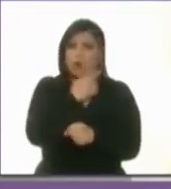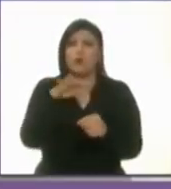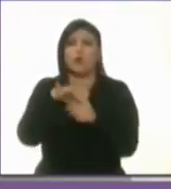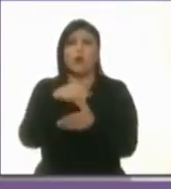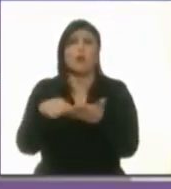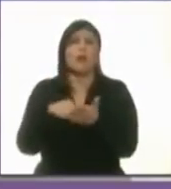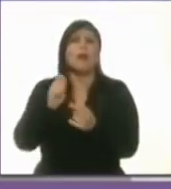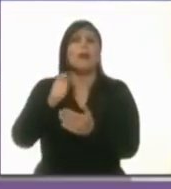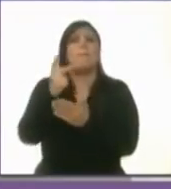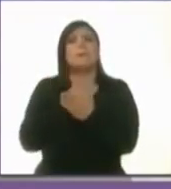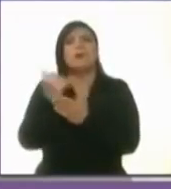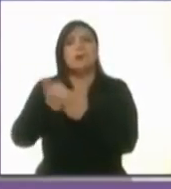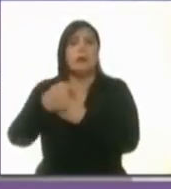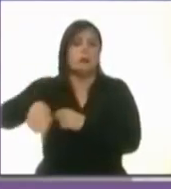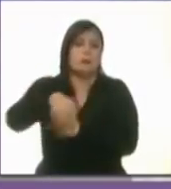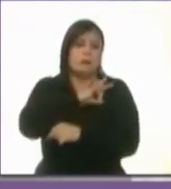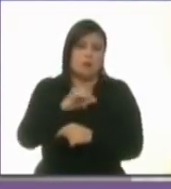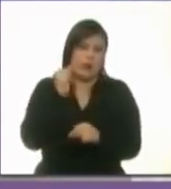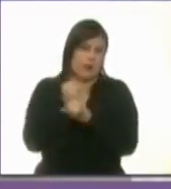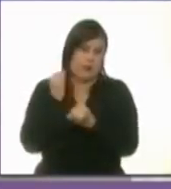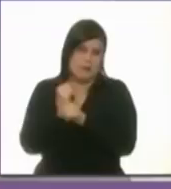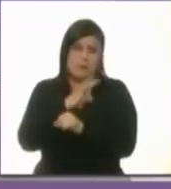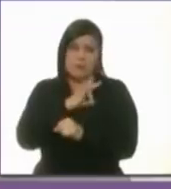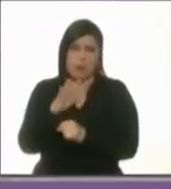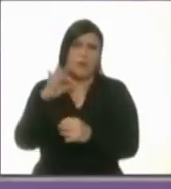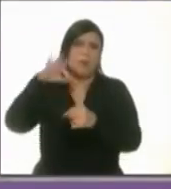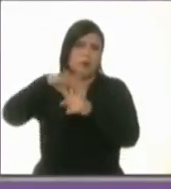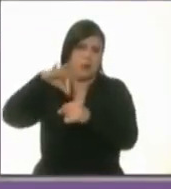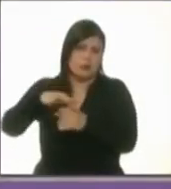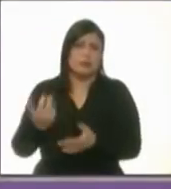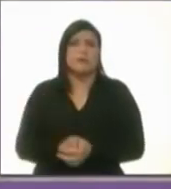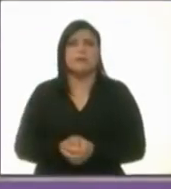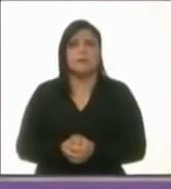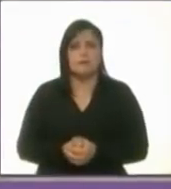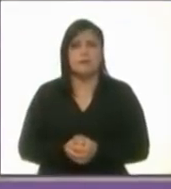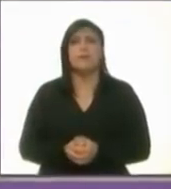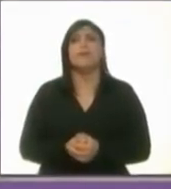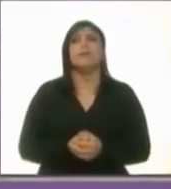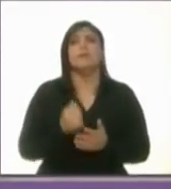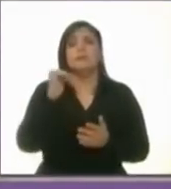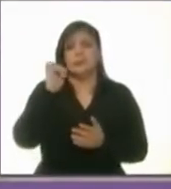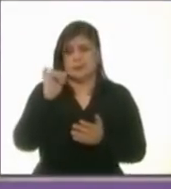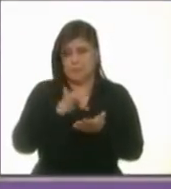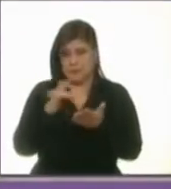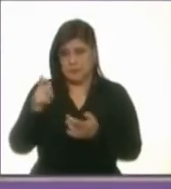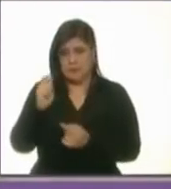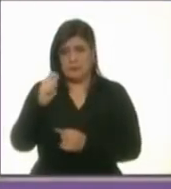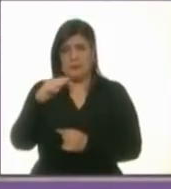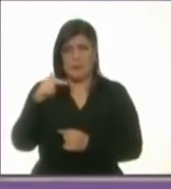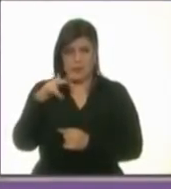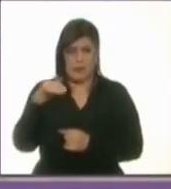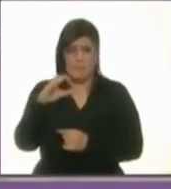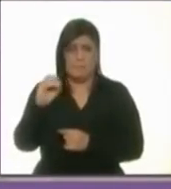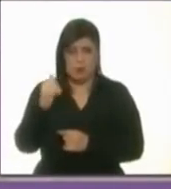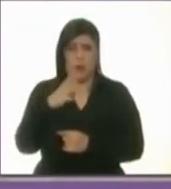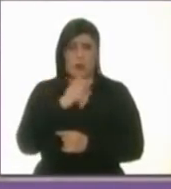la ciudad a través electrónicamente. Gracias. Muchísimas gracias, candidata Mariana Boy. ¿Le restan dos segundos? ¿Los gustaría utilizar?